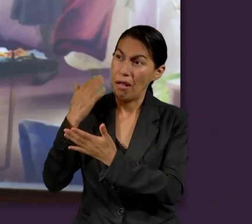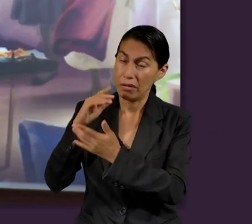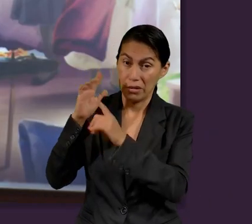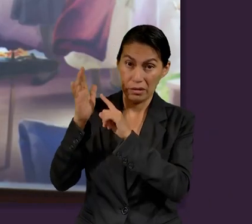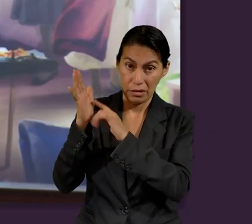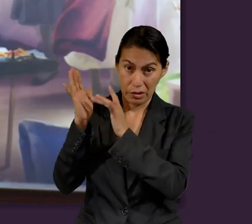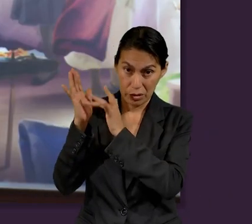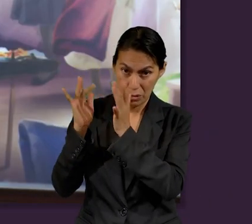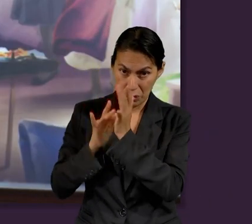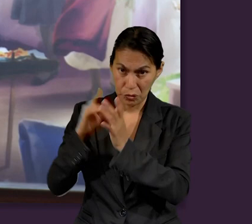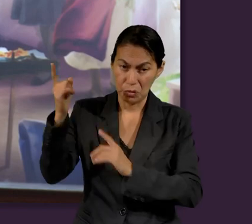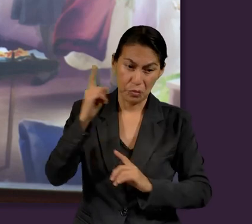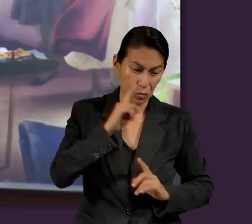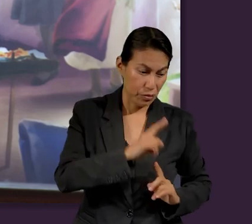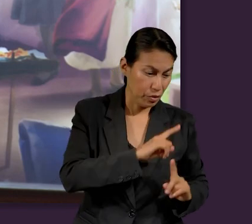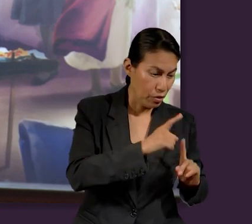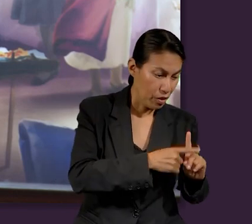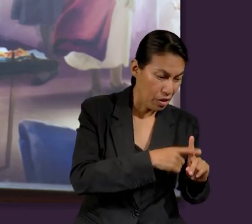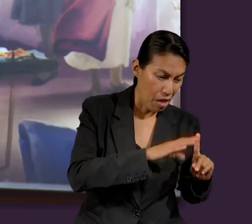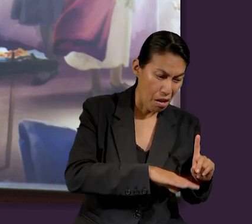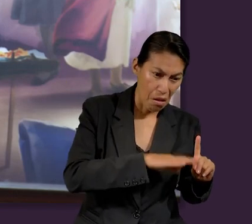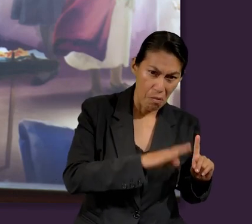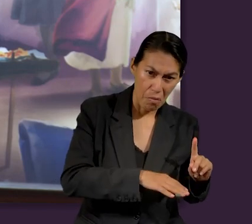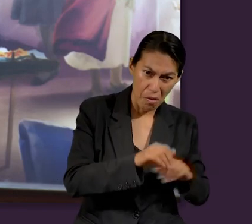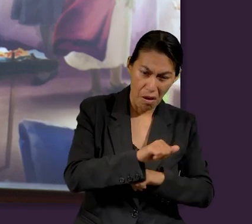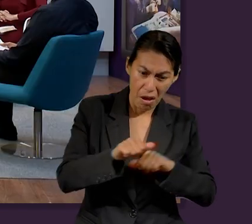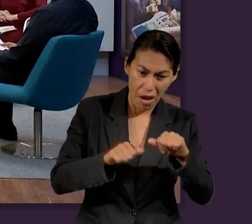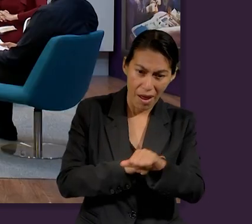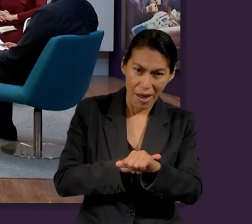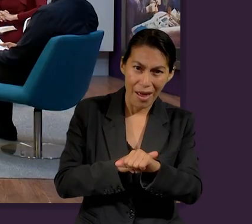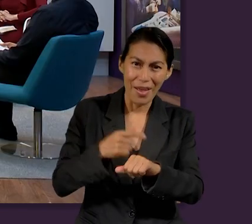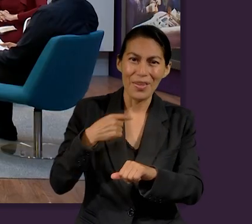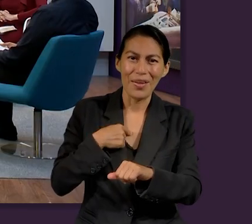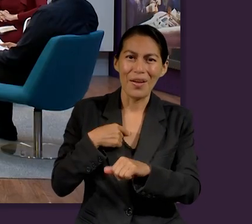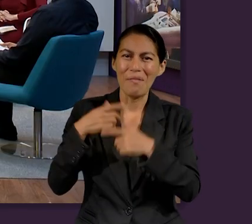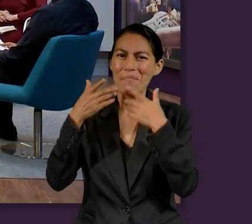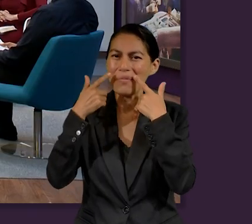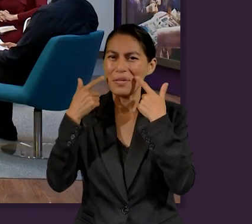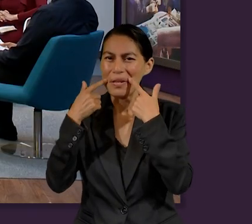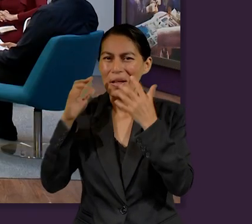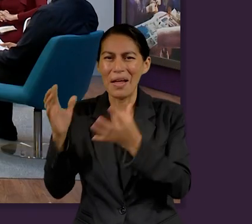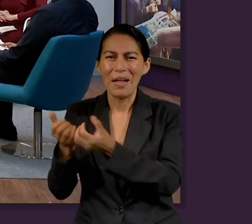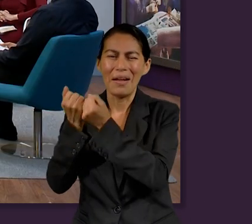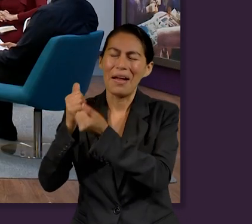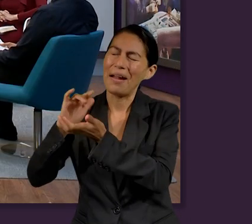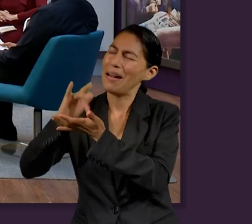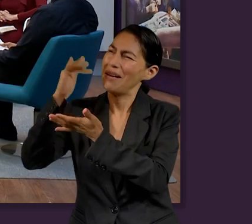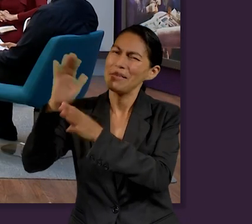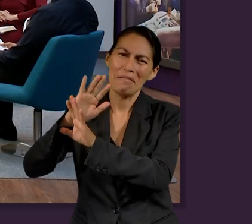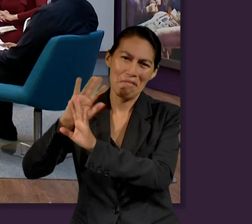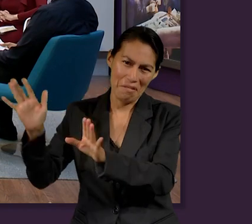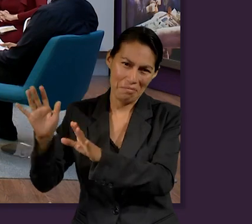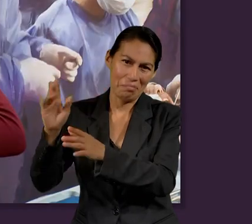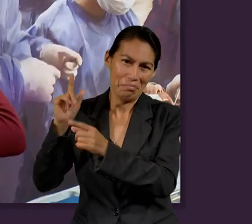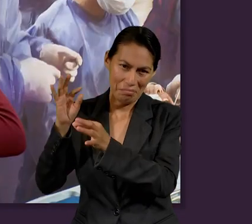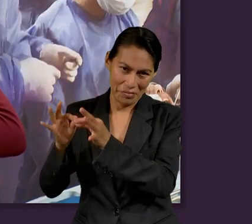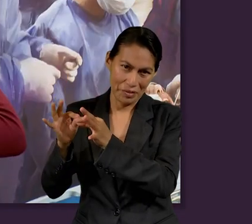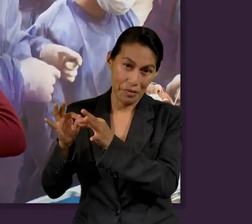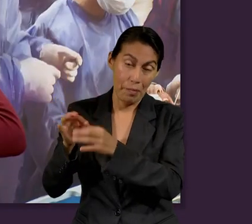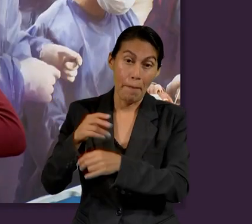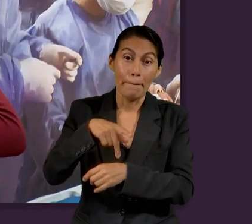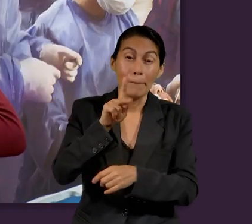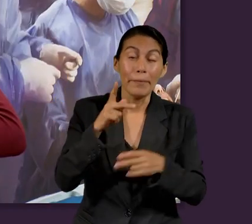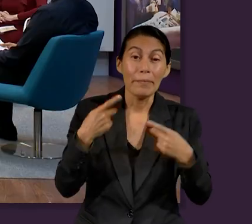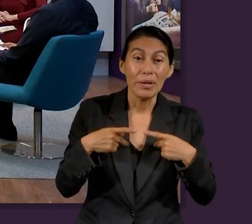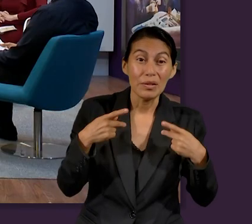de la muerte de nuestro Señor Jesucristo en la cruz del Calvario. Y la que es la recompensa por obras, muchas personas piensan que